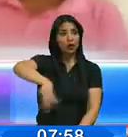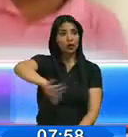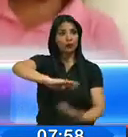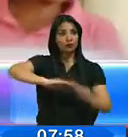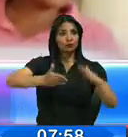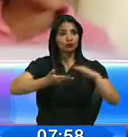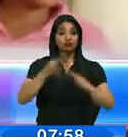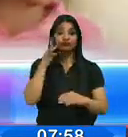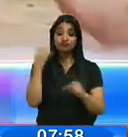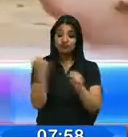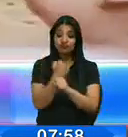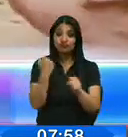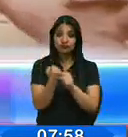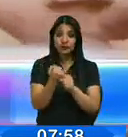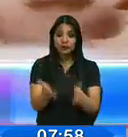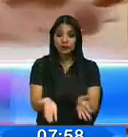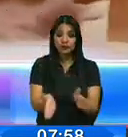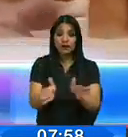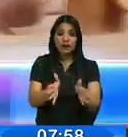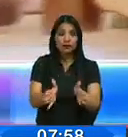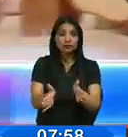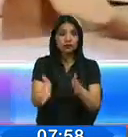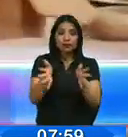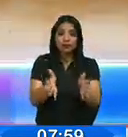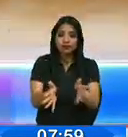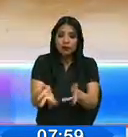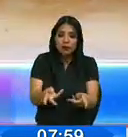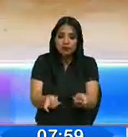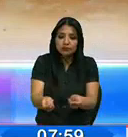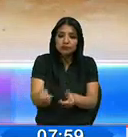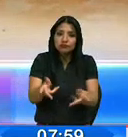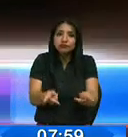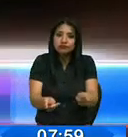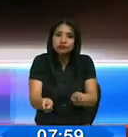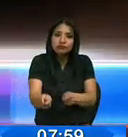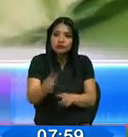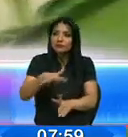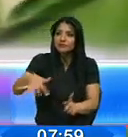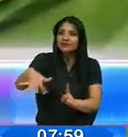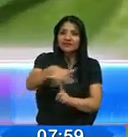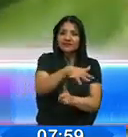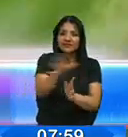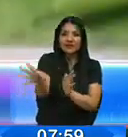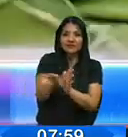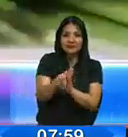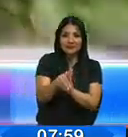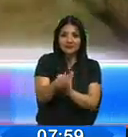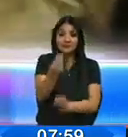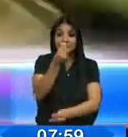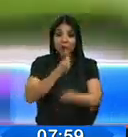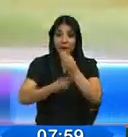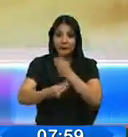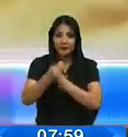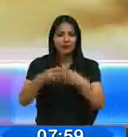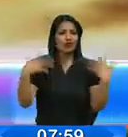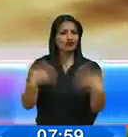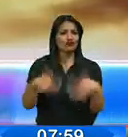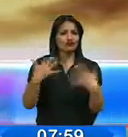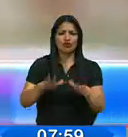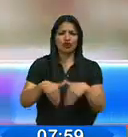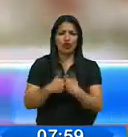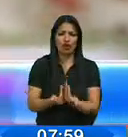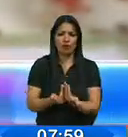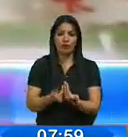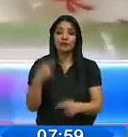mujeres trabajan el barro para hacer figuras de cerámica inspiradas en su entorno. Su gastronomía, reconocida por su preparación